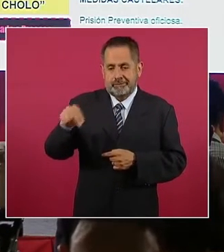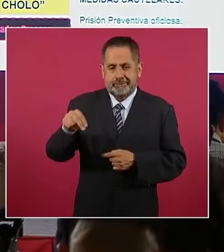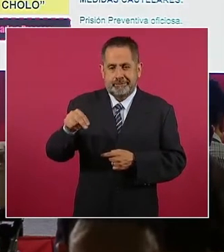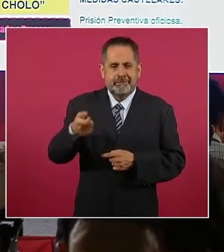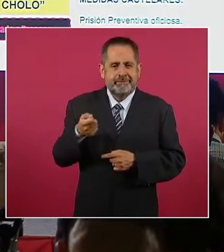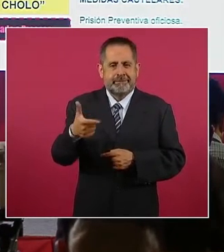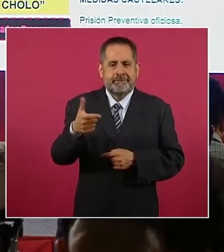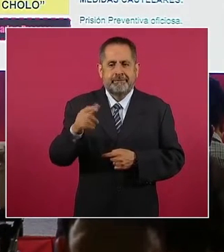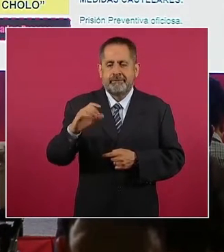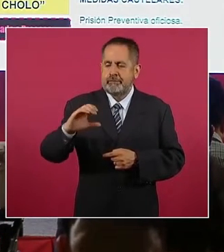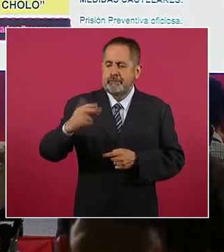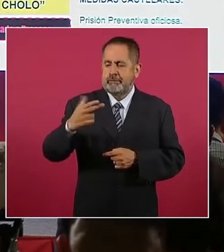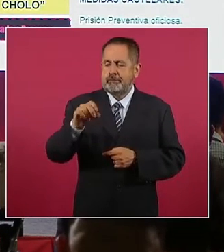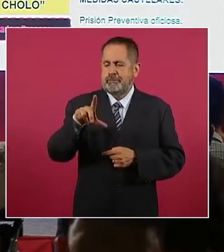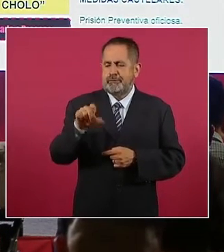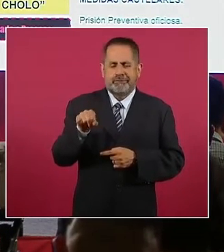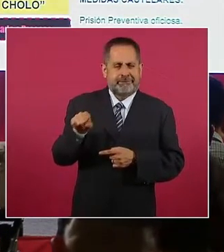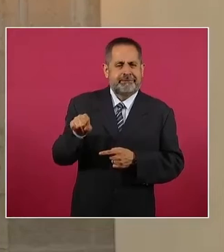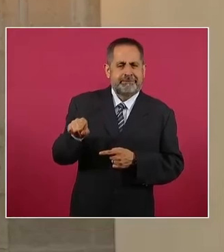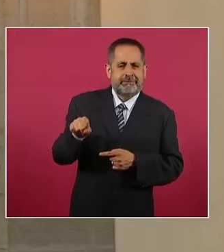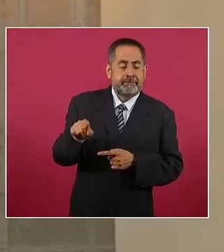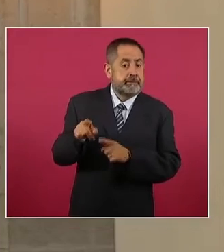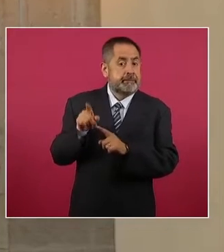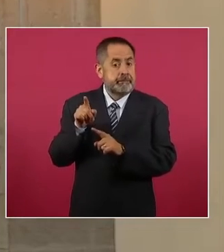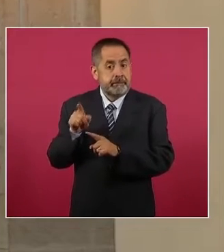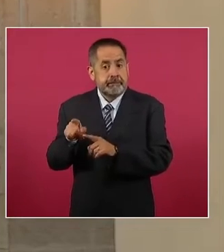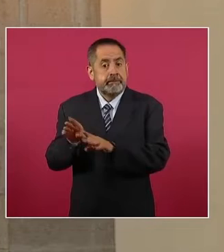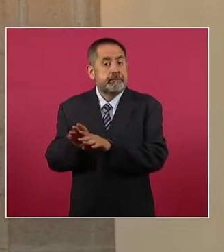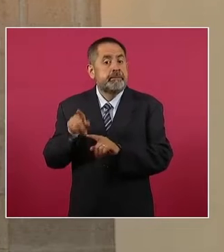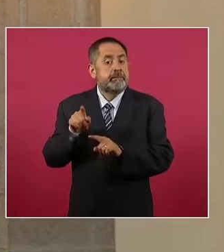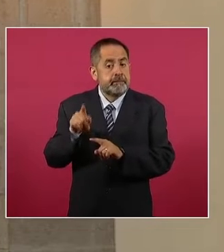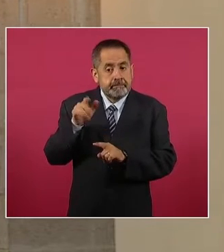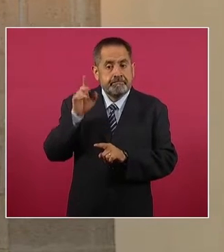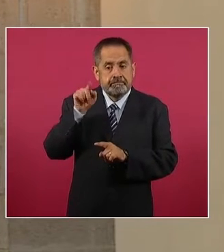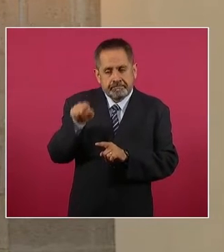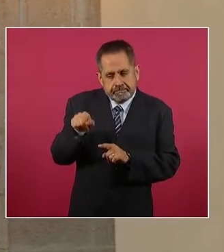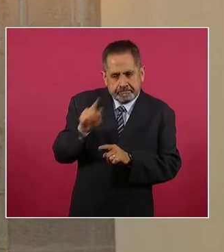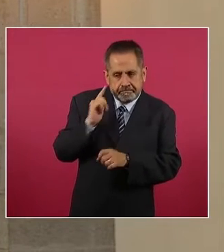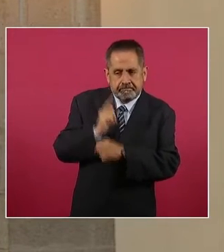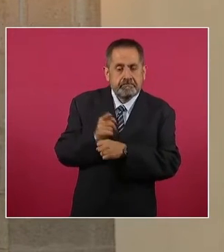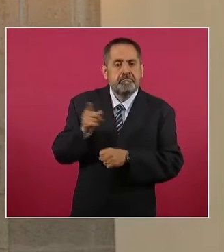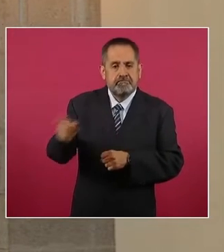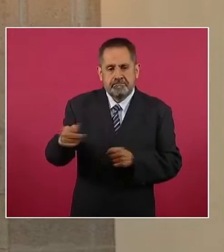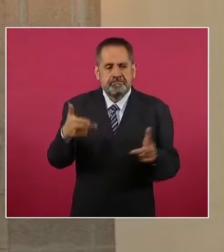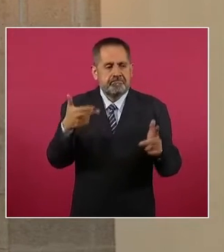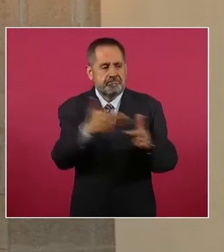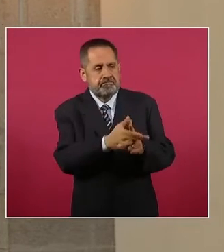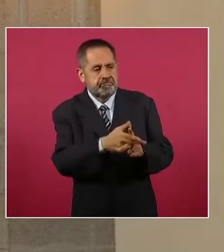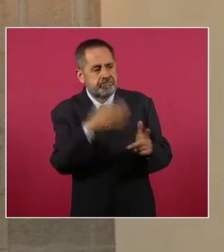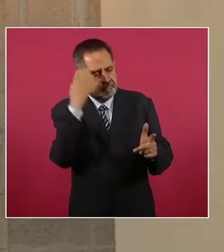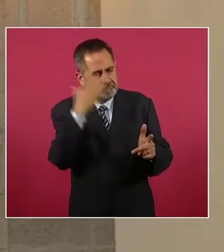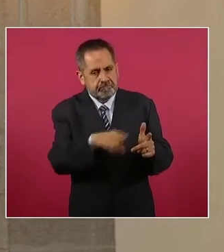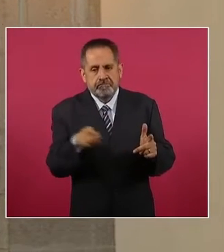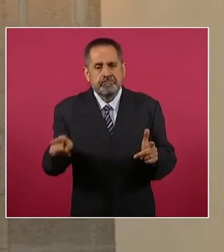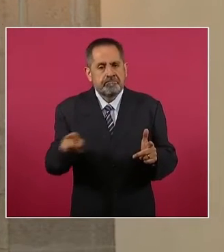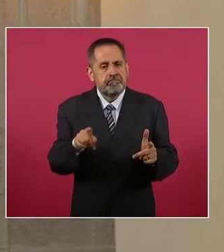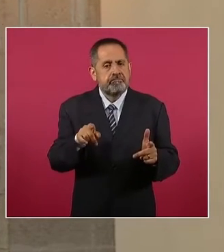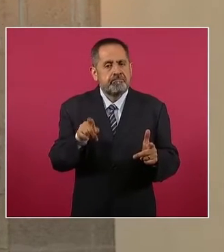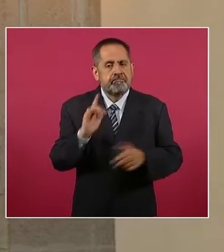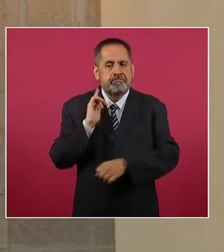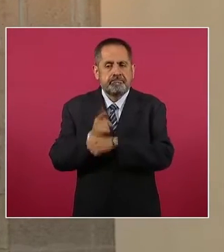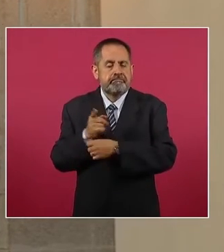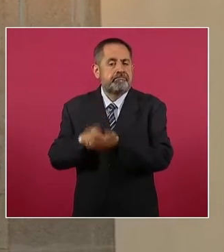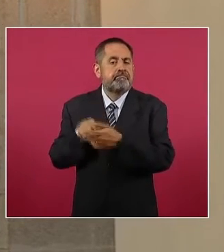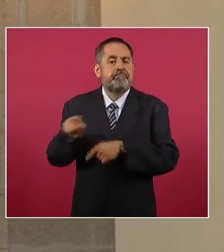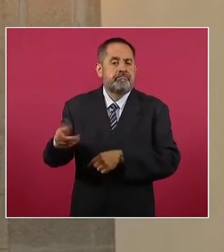quien habría sido vinculado por homicidio calificado en grado de tentativa, ya